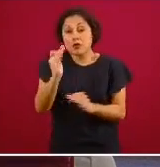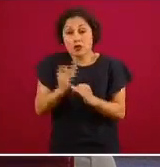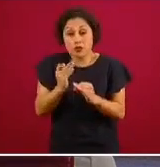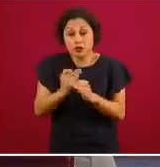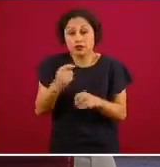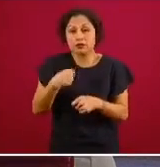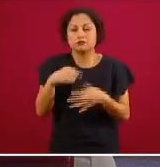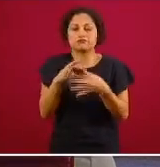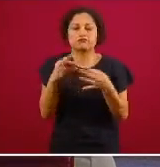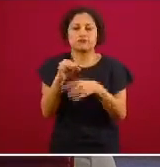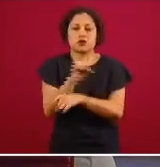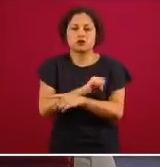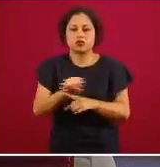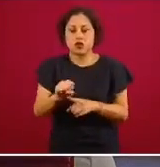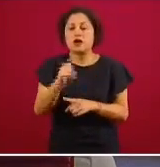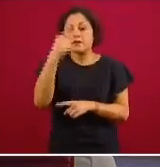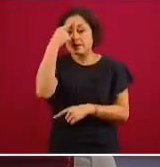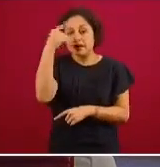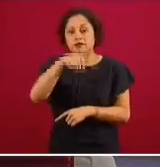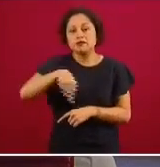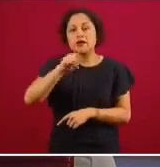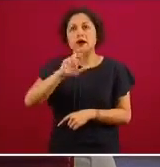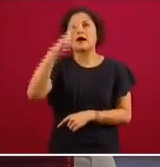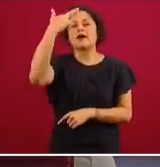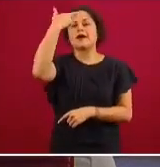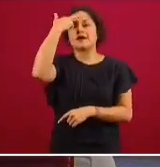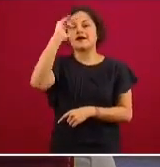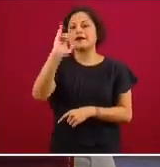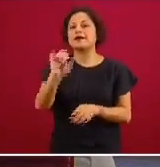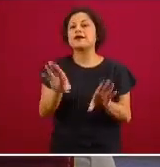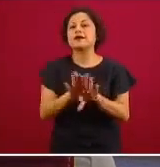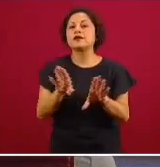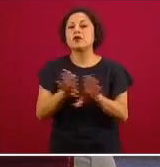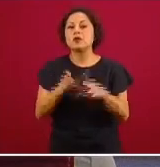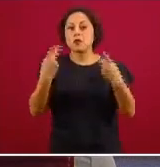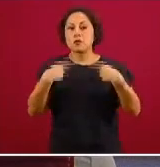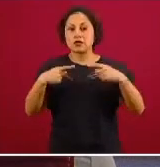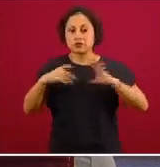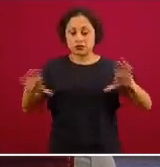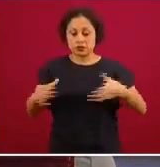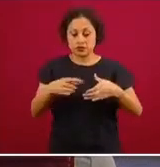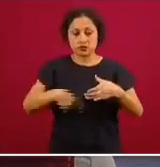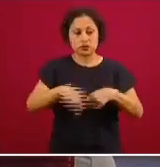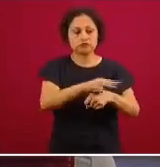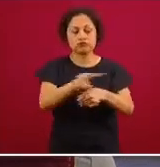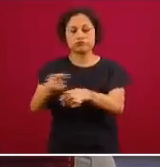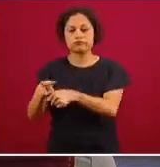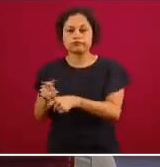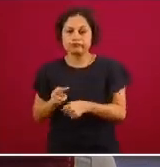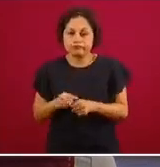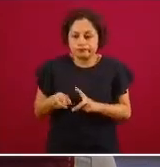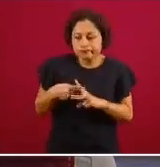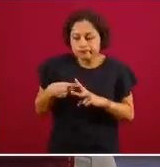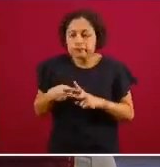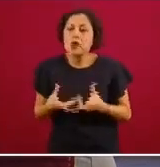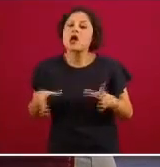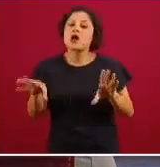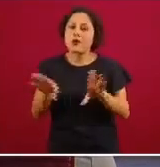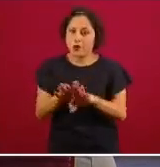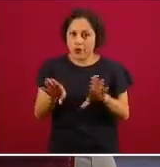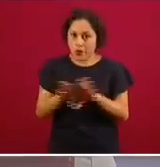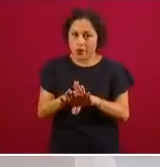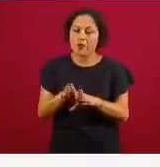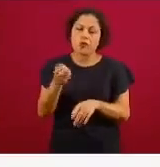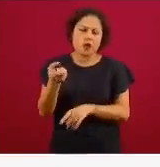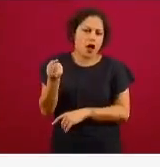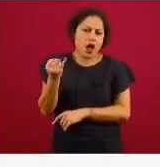está administrativamente organizado el sistema nacional de vigilancia epidemiológica y estos niveles técnico-administrativos